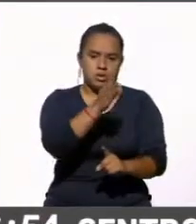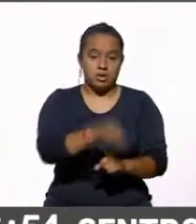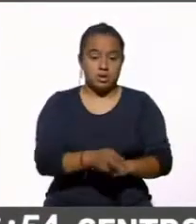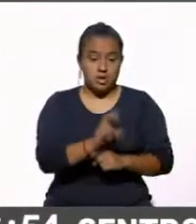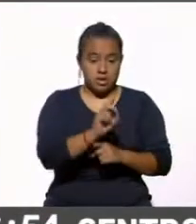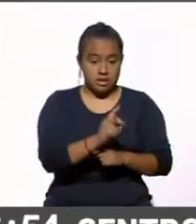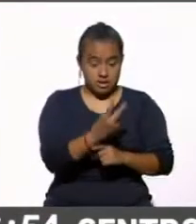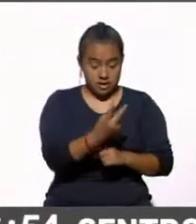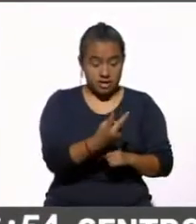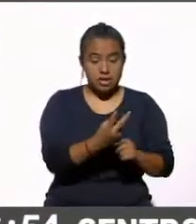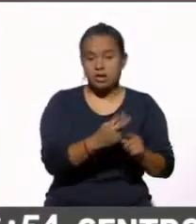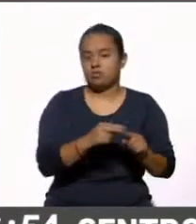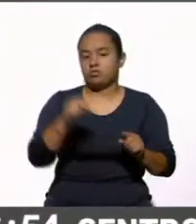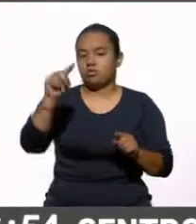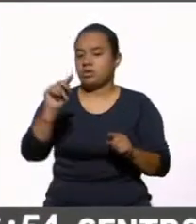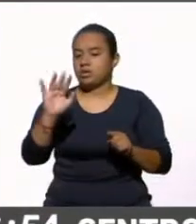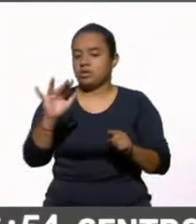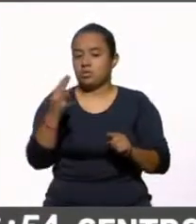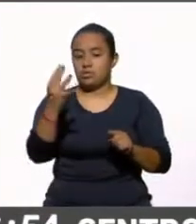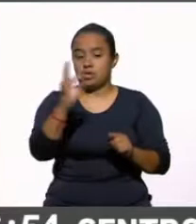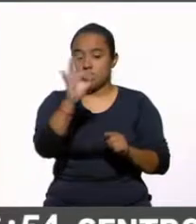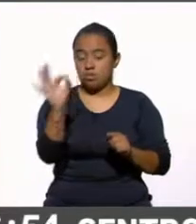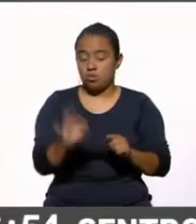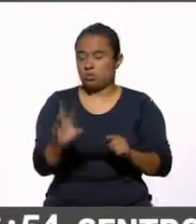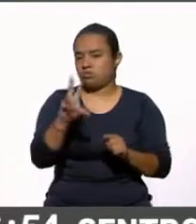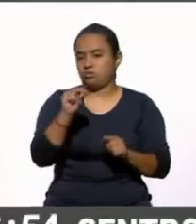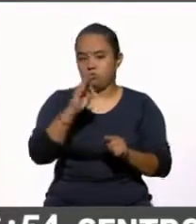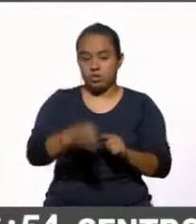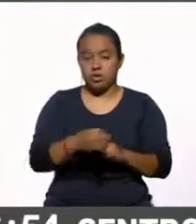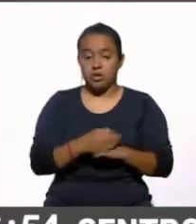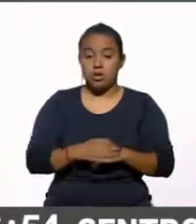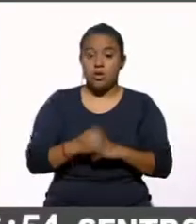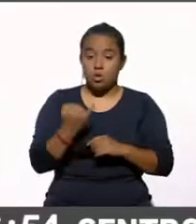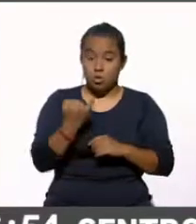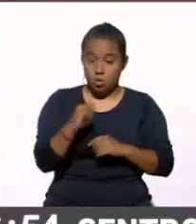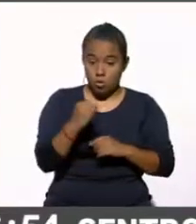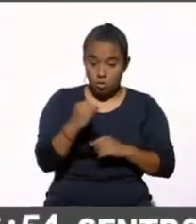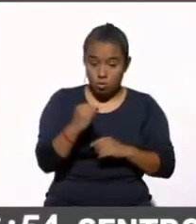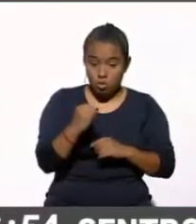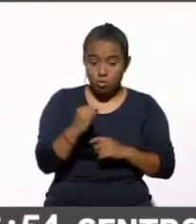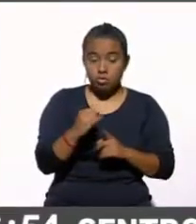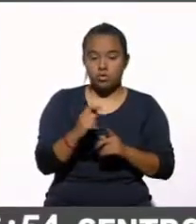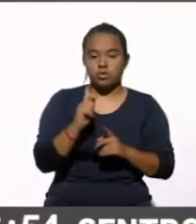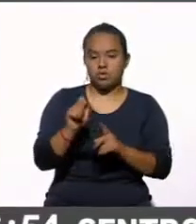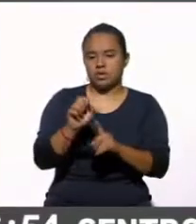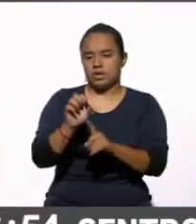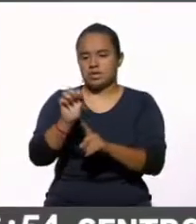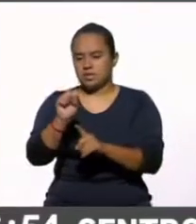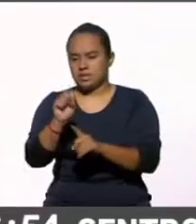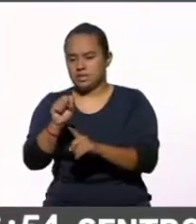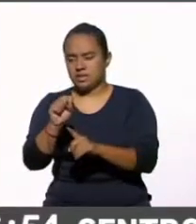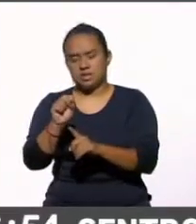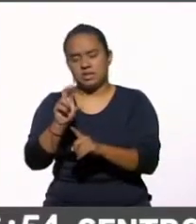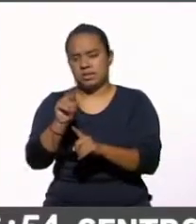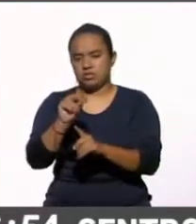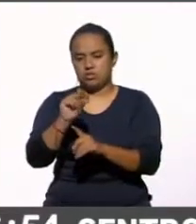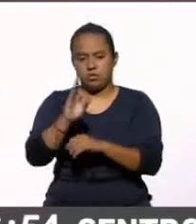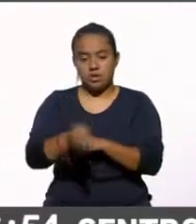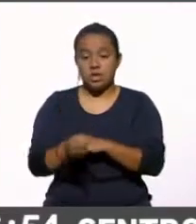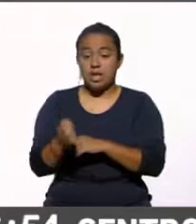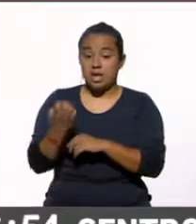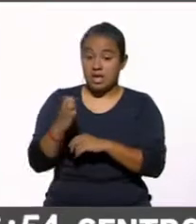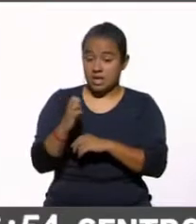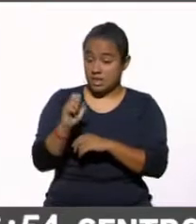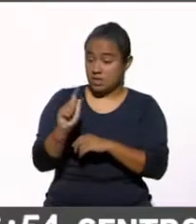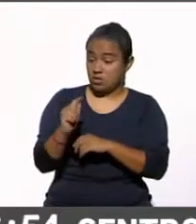32% a 54%, luego en junio del 19 era 60% en contra o en desacuerdo enero del 20,